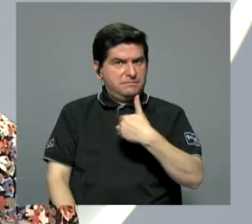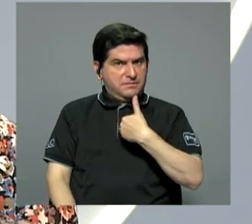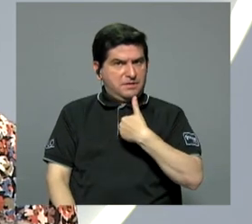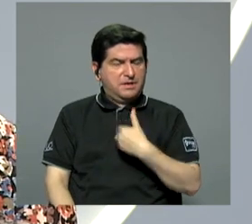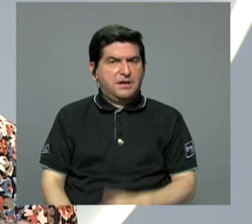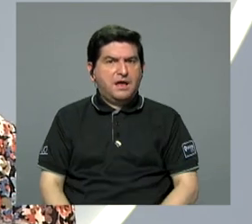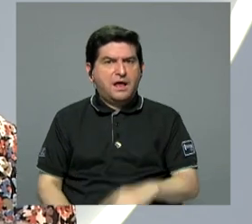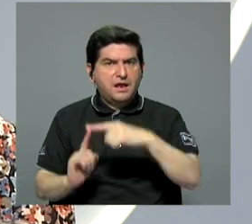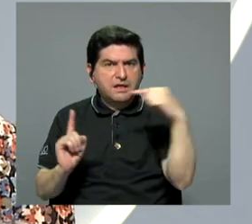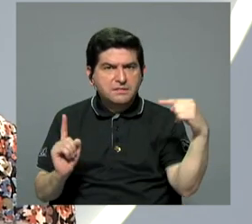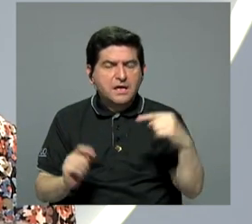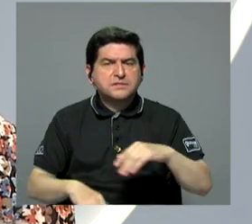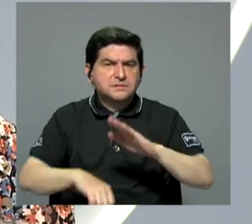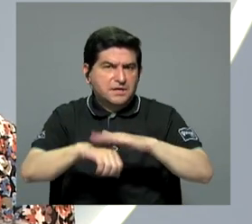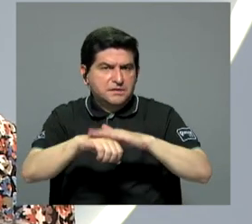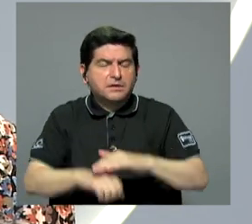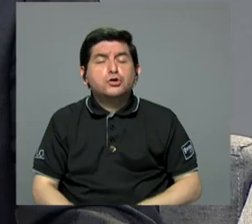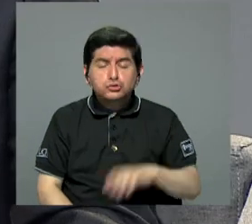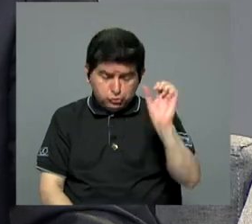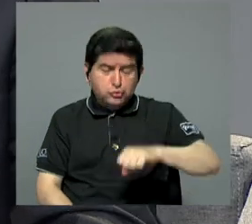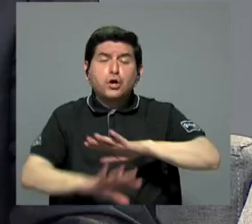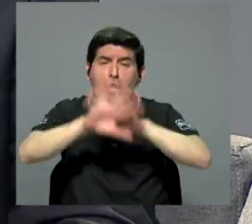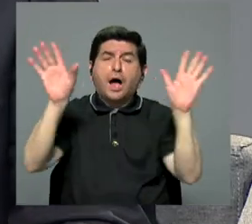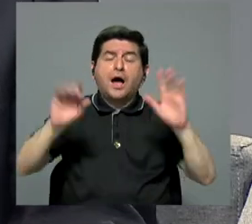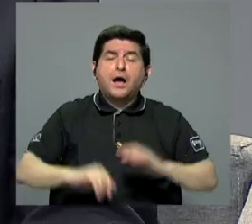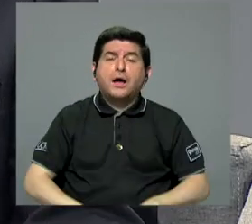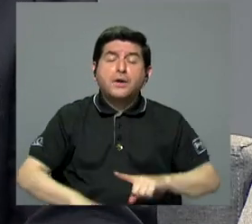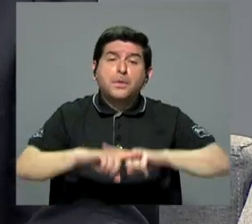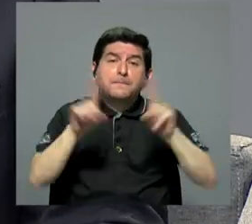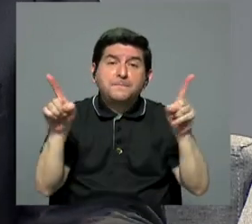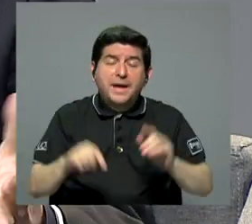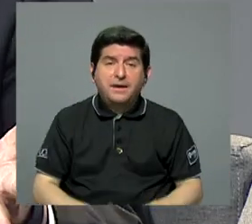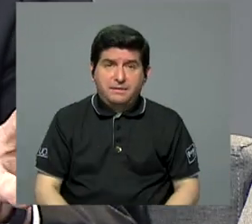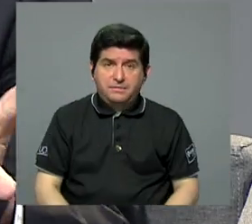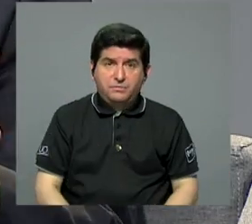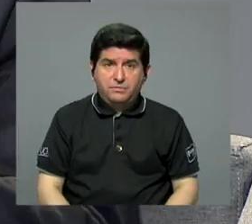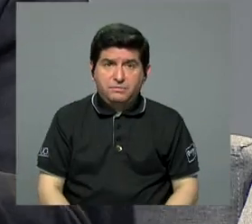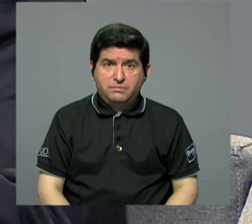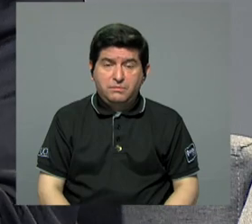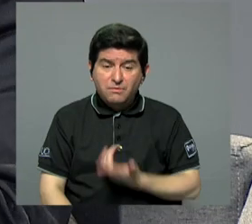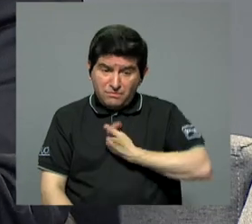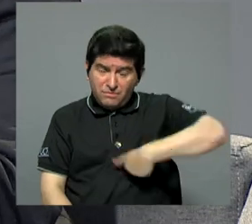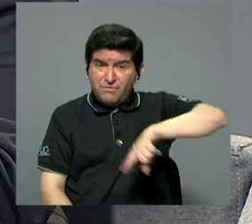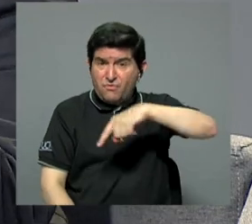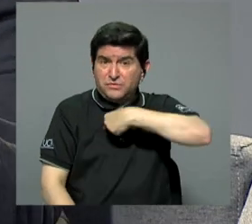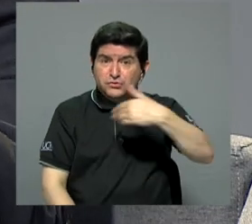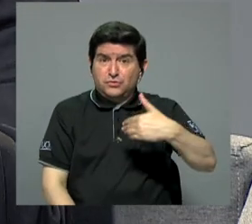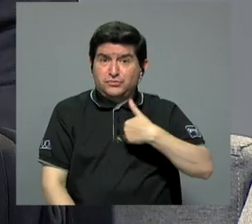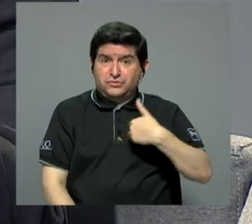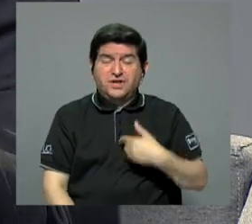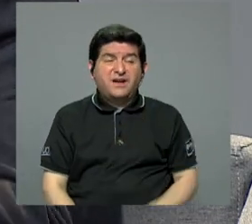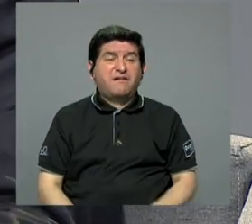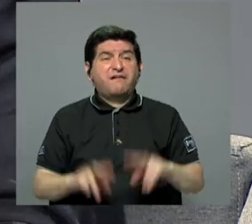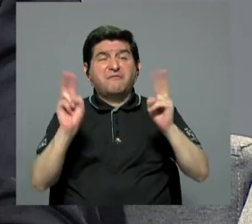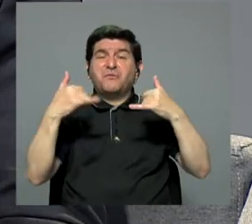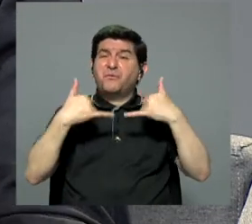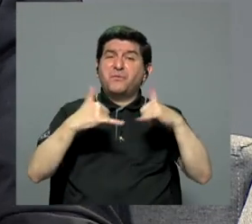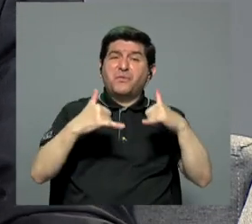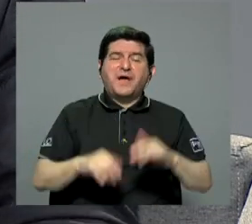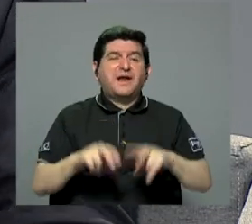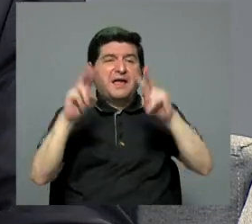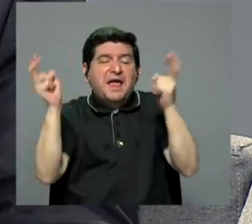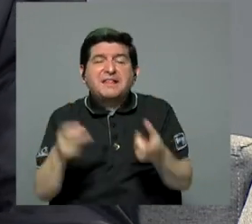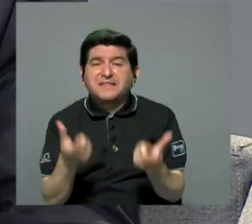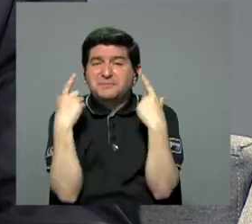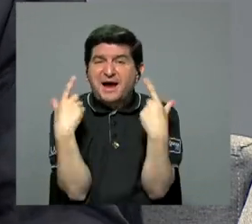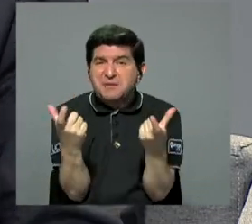que se permita. El capital, claro, pero es que aquí como nosotros tenemos que estar jugueteando y manoseando el